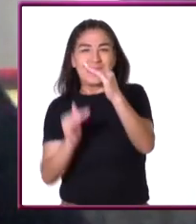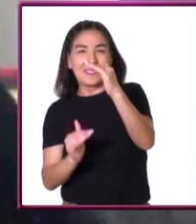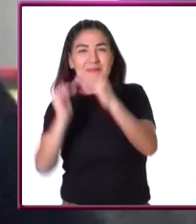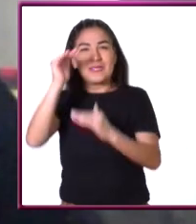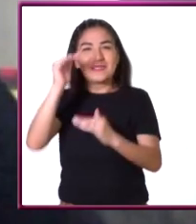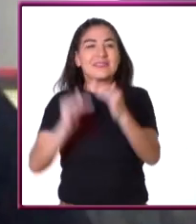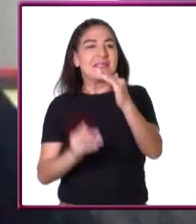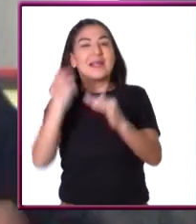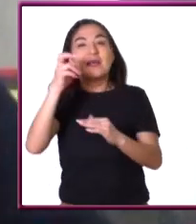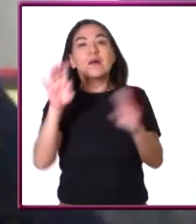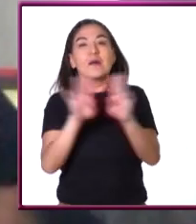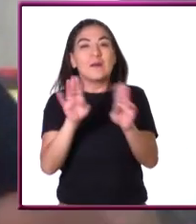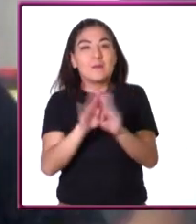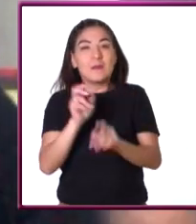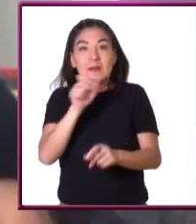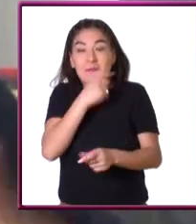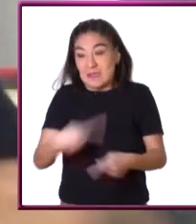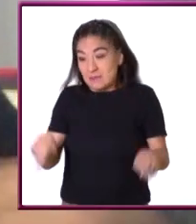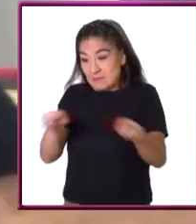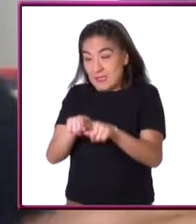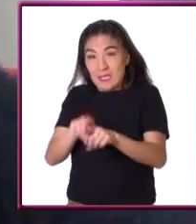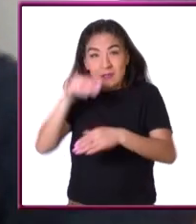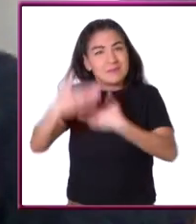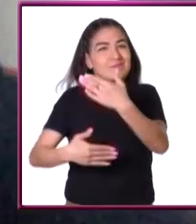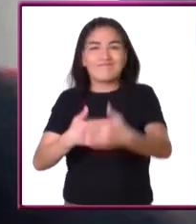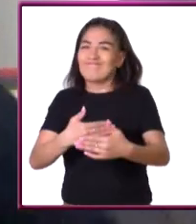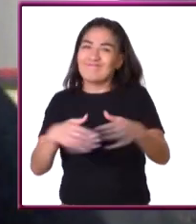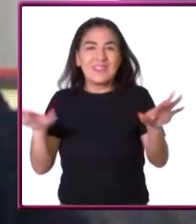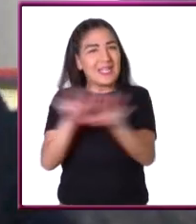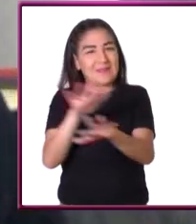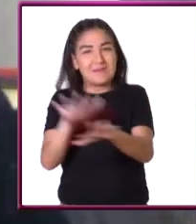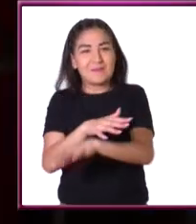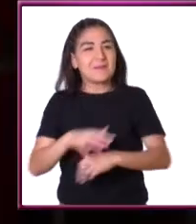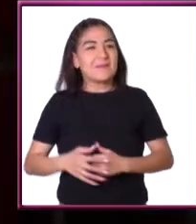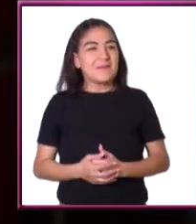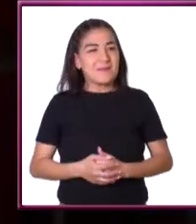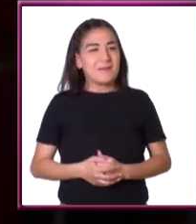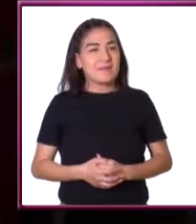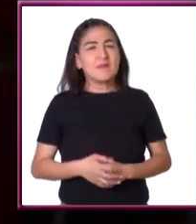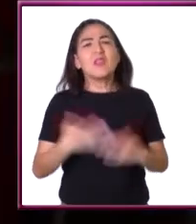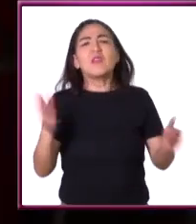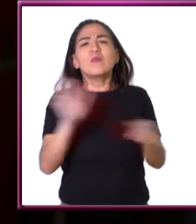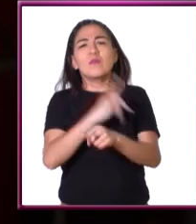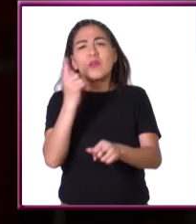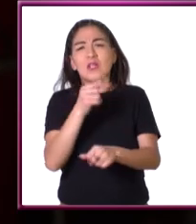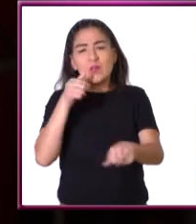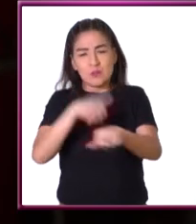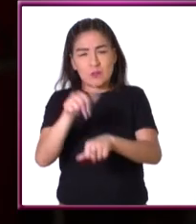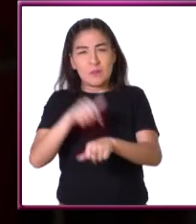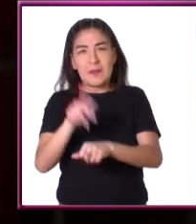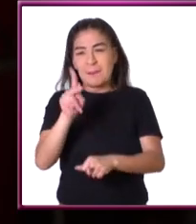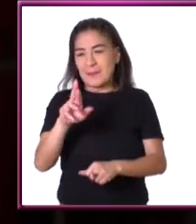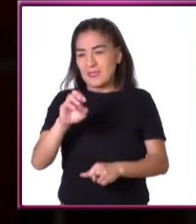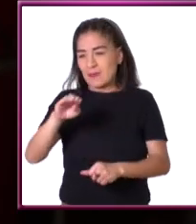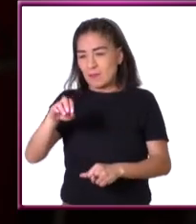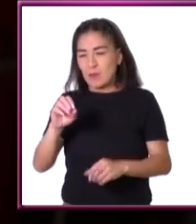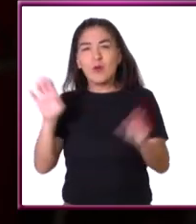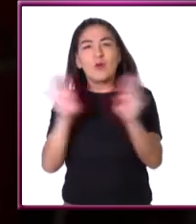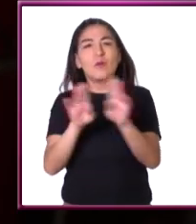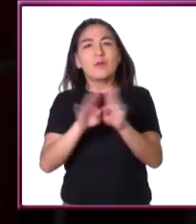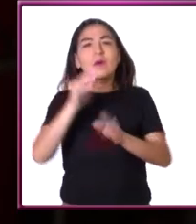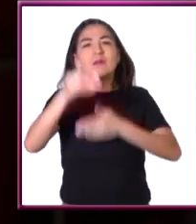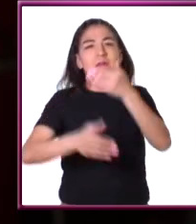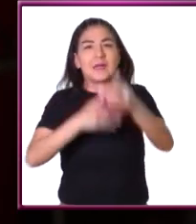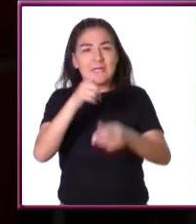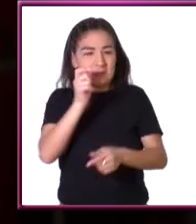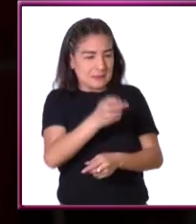porque no esa ecuación o esas fórmulas no son así secuenciales ¿no? ¿y por qué los números primos titánicos son